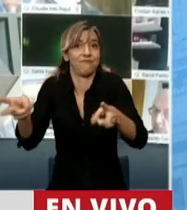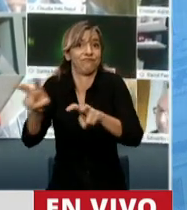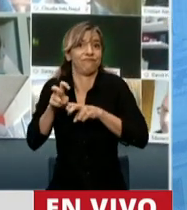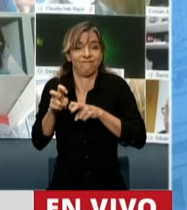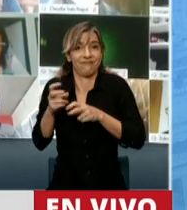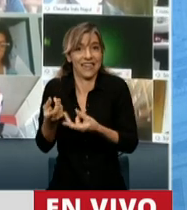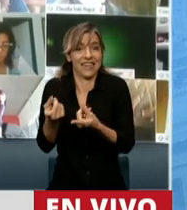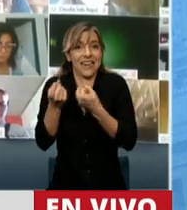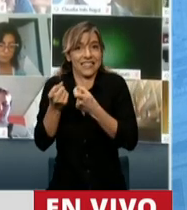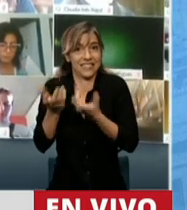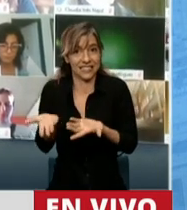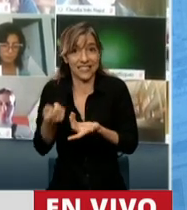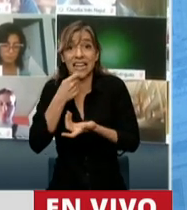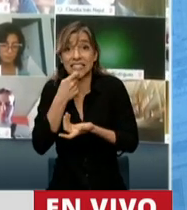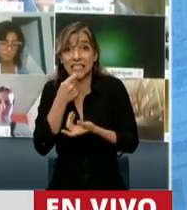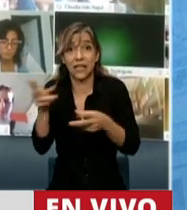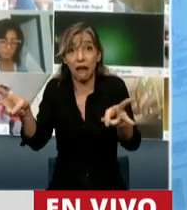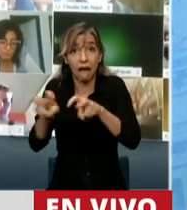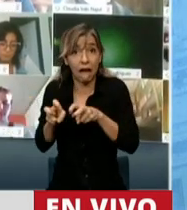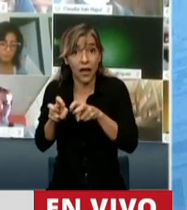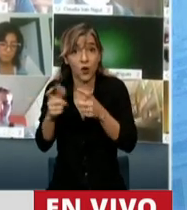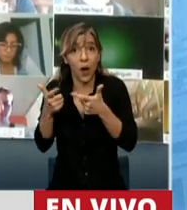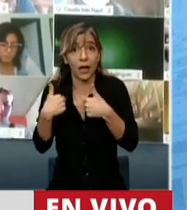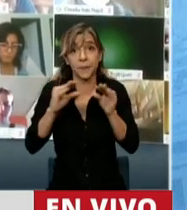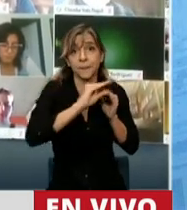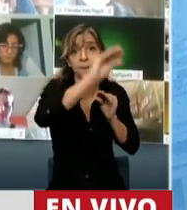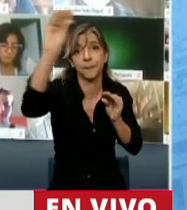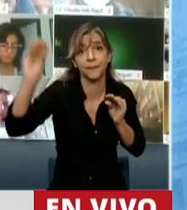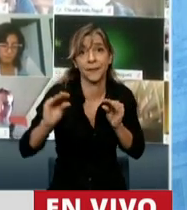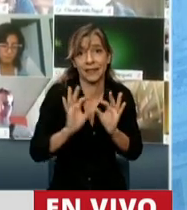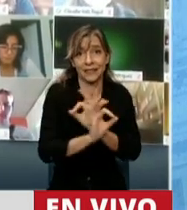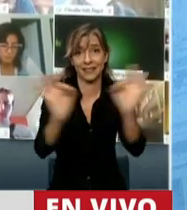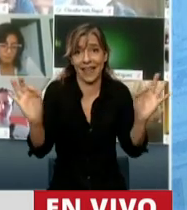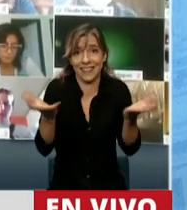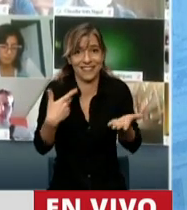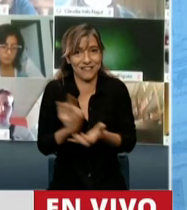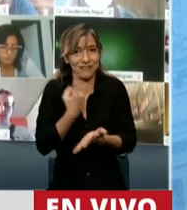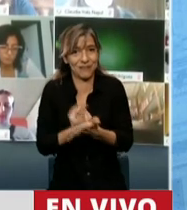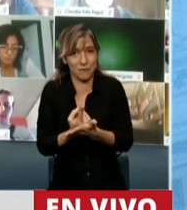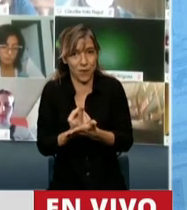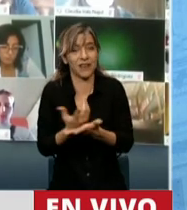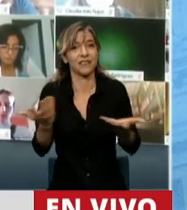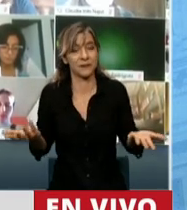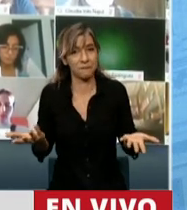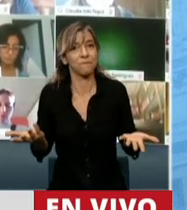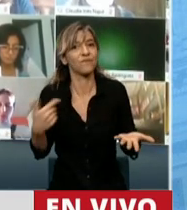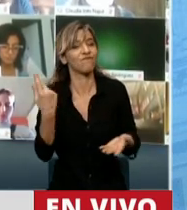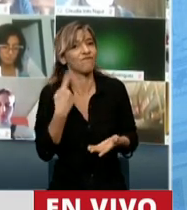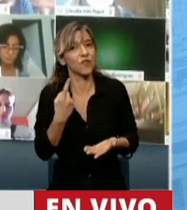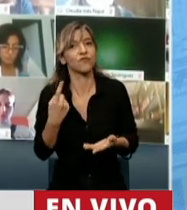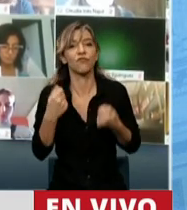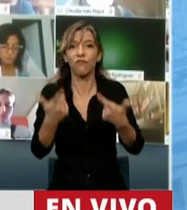cada vez es menos lo que se puede distribuir. Lo que implica que el gran anhelo de la igualdad de